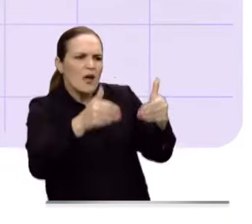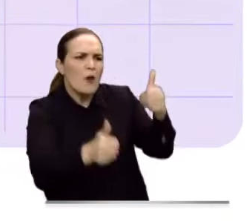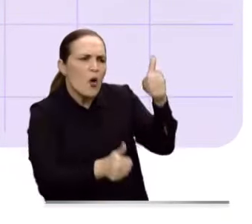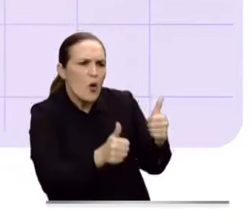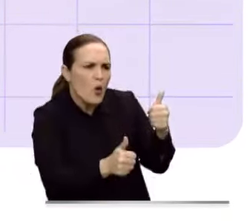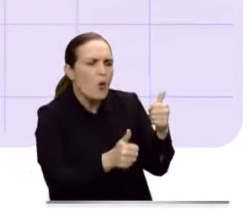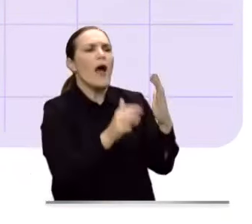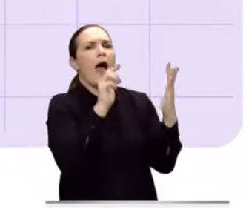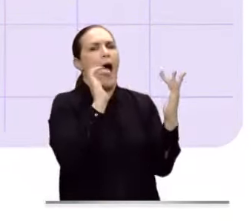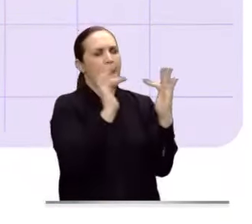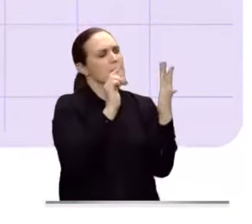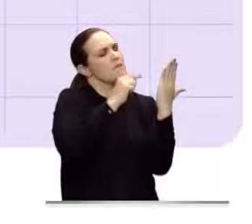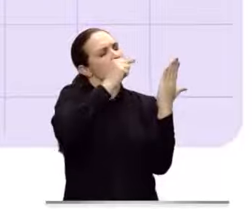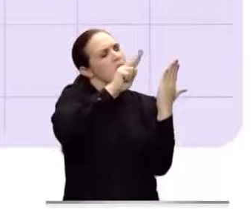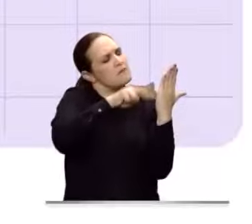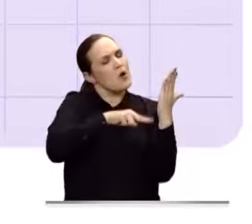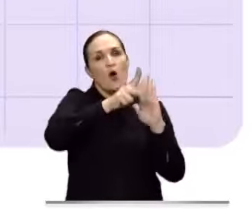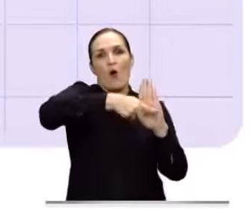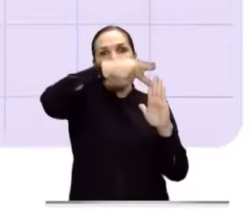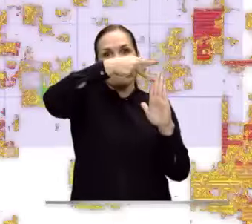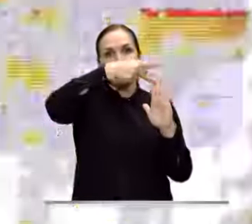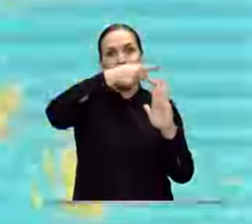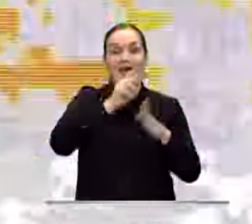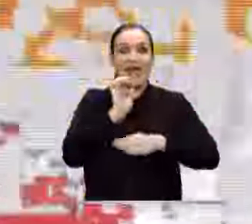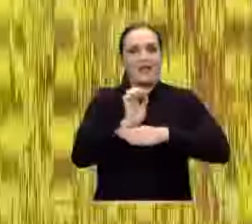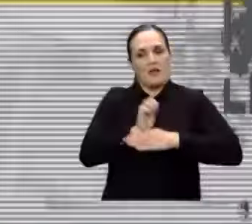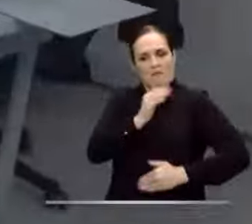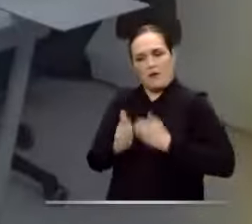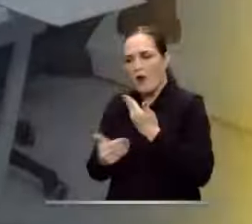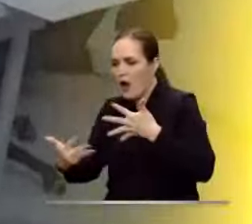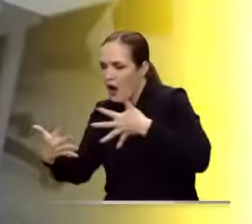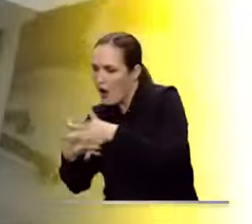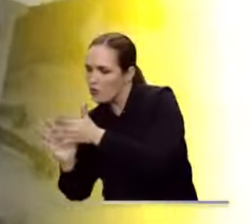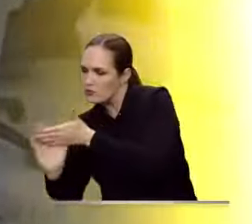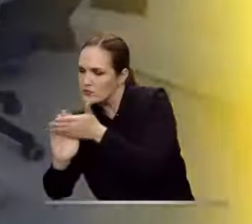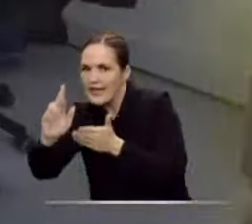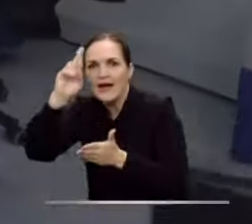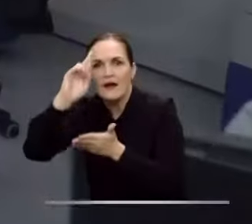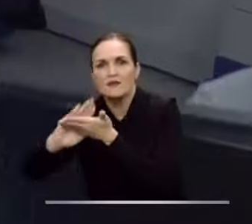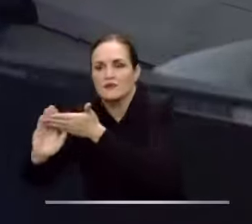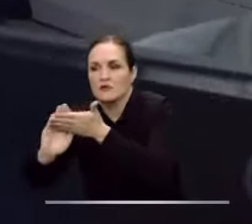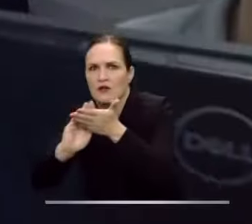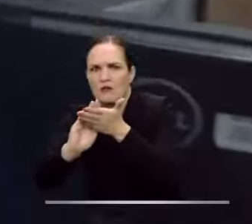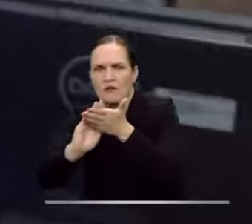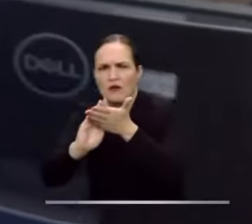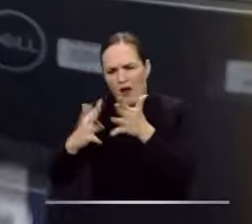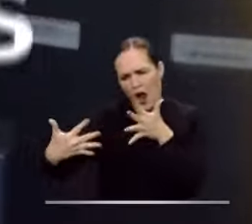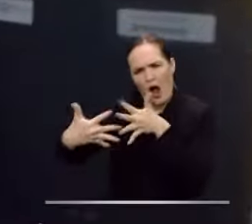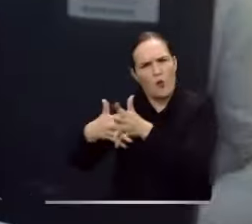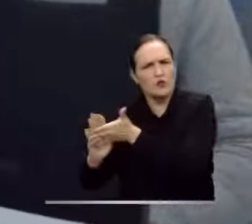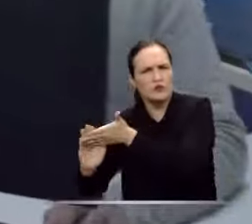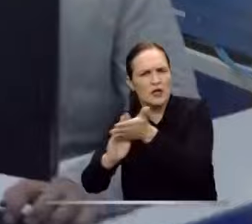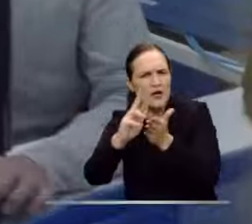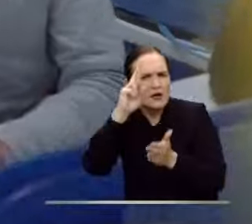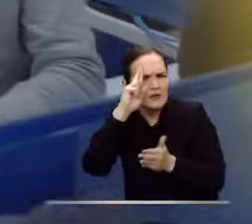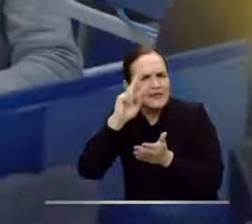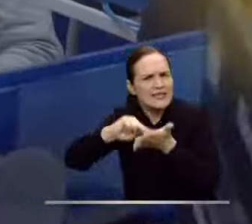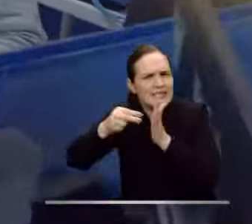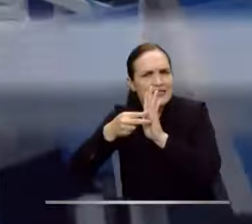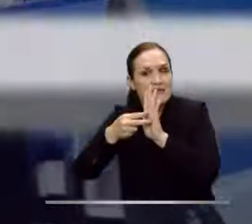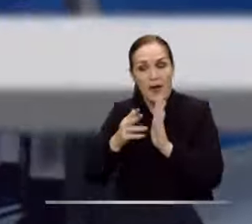cumplimiento del perfil para el cargo y el tipo de discapacidad de la persona. Esto permitirá que la entidad pueda poner en marcha los ajustes razonables.